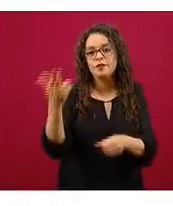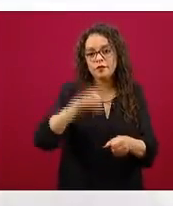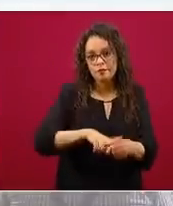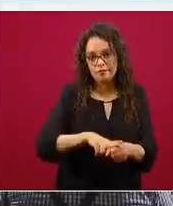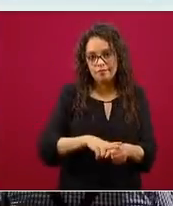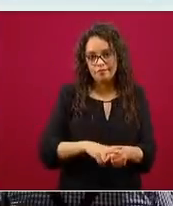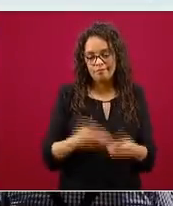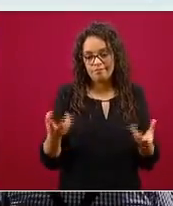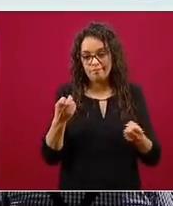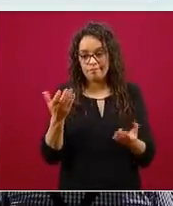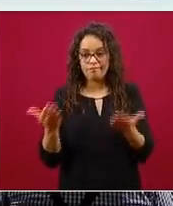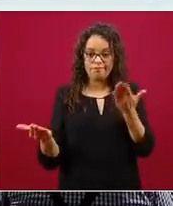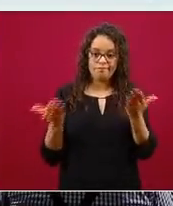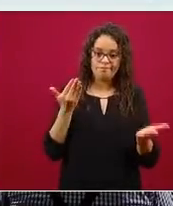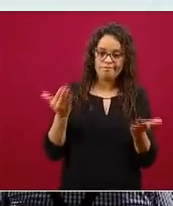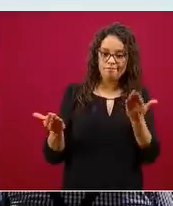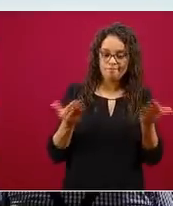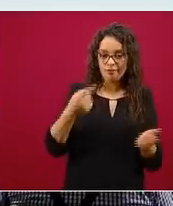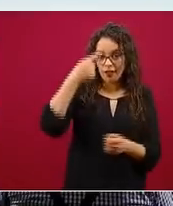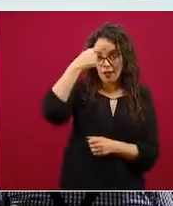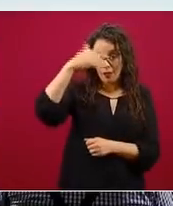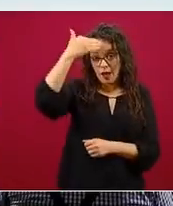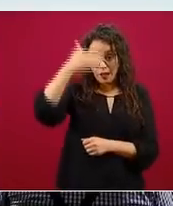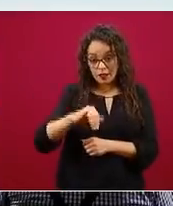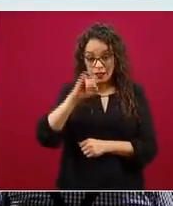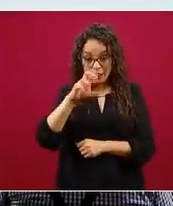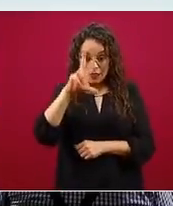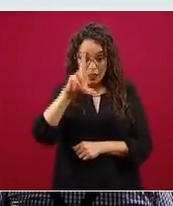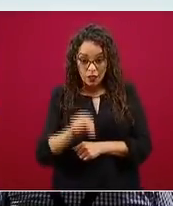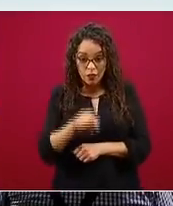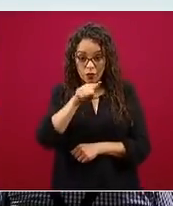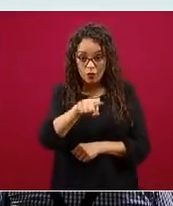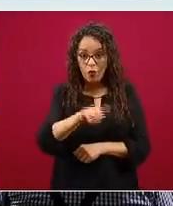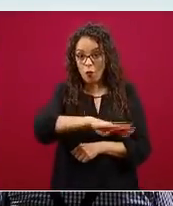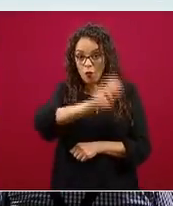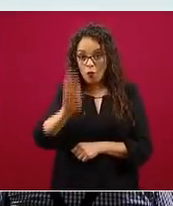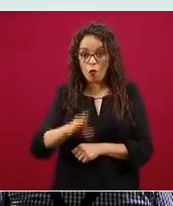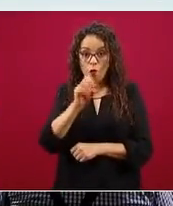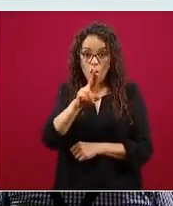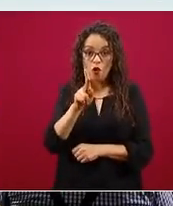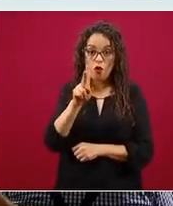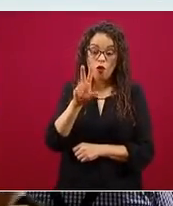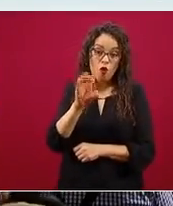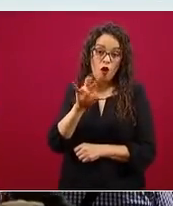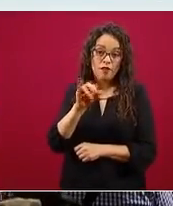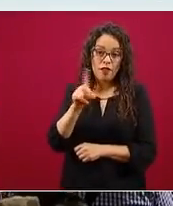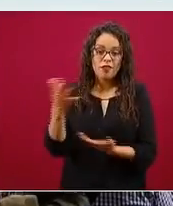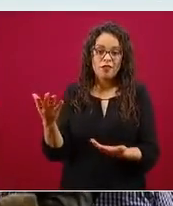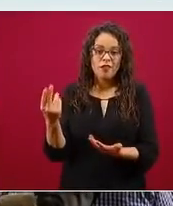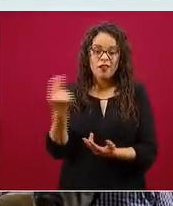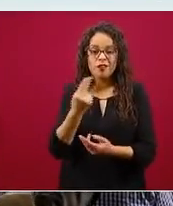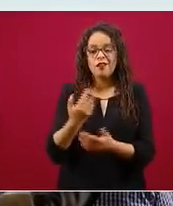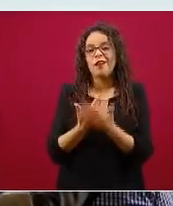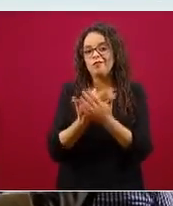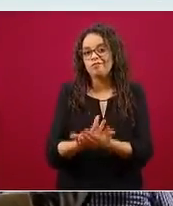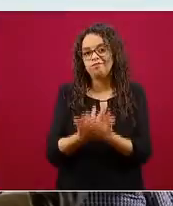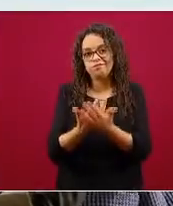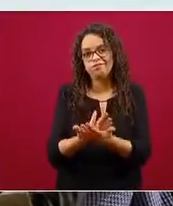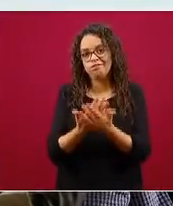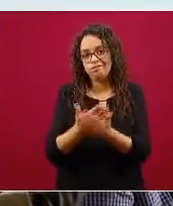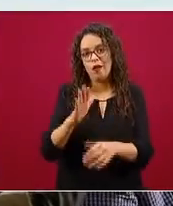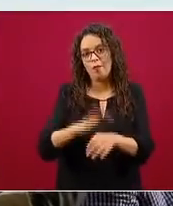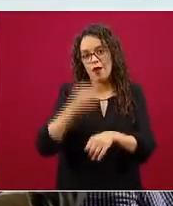descartarla pueden haber pasado varios días, y si es positivo, va por la otra vía que ya mencionábamos.